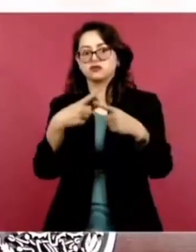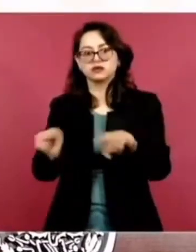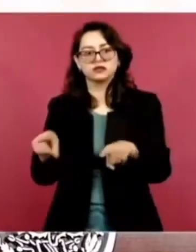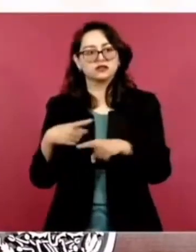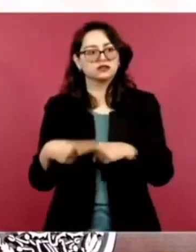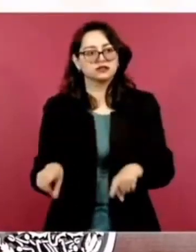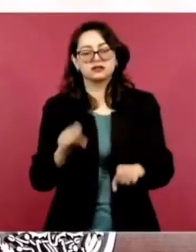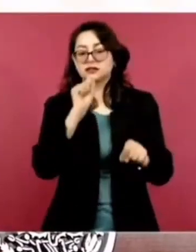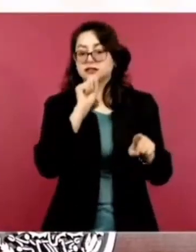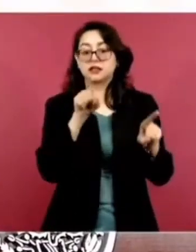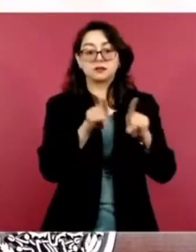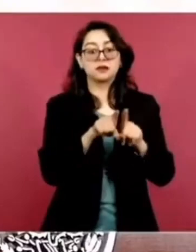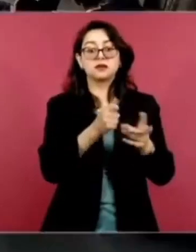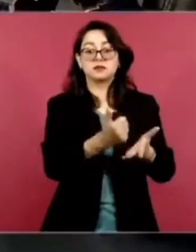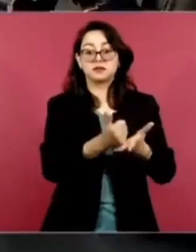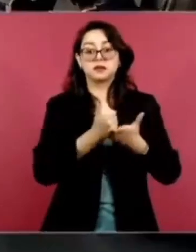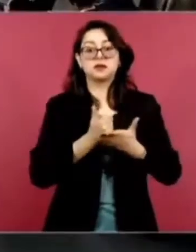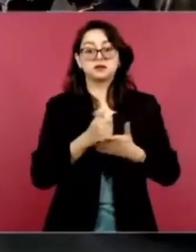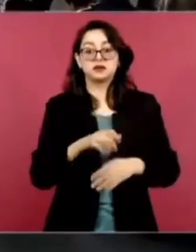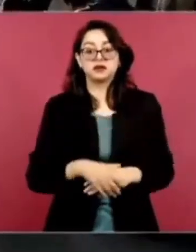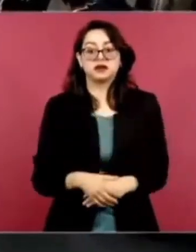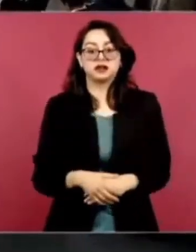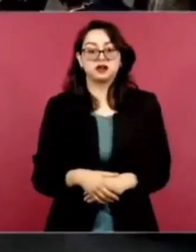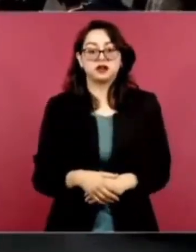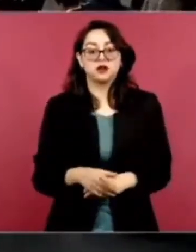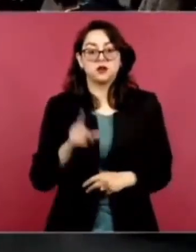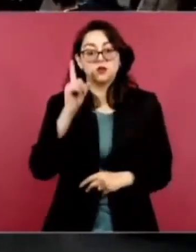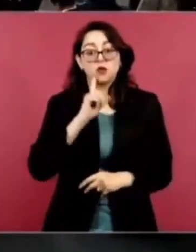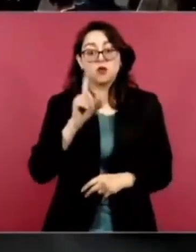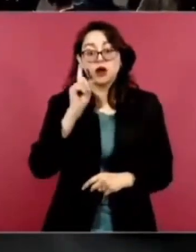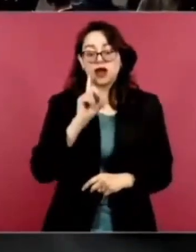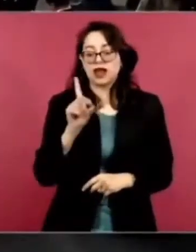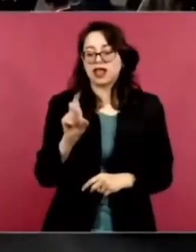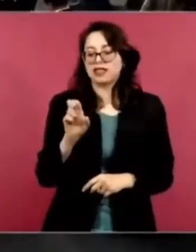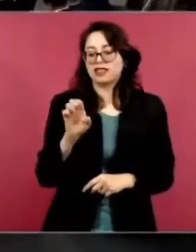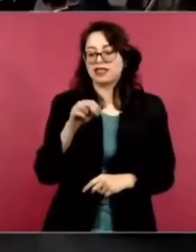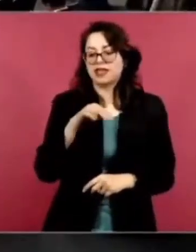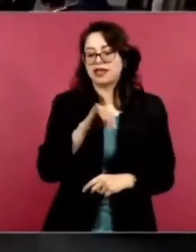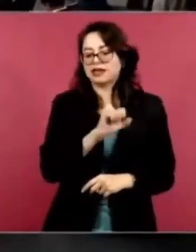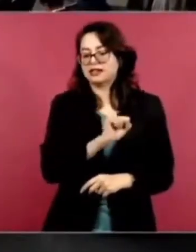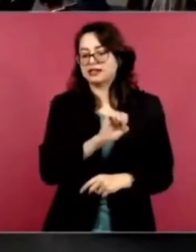La señora Denise Dreser. ¿Cómo nos ha ayudado?